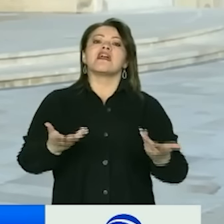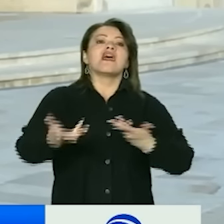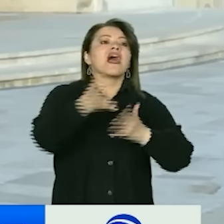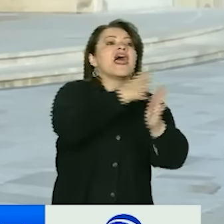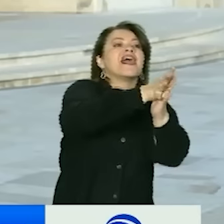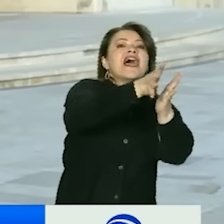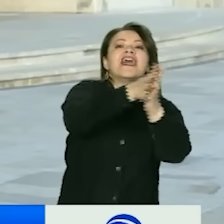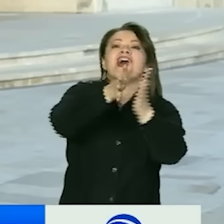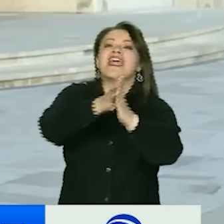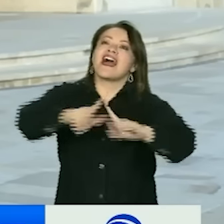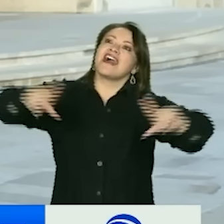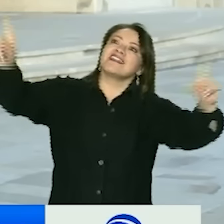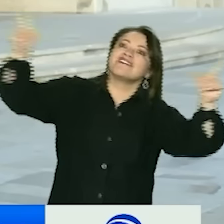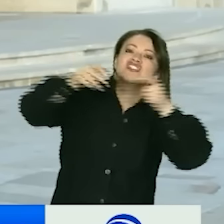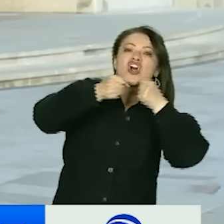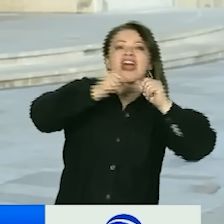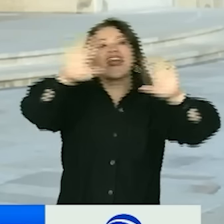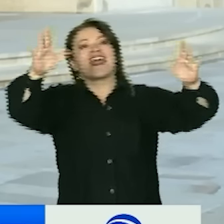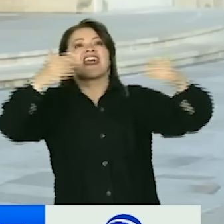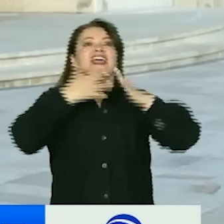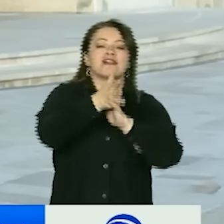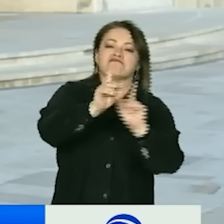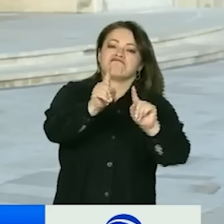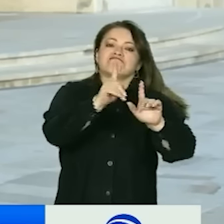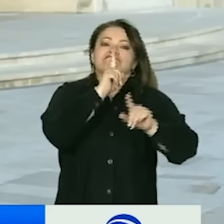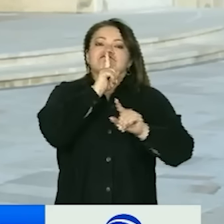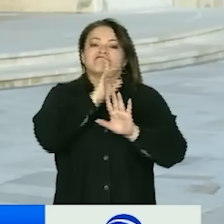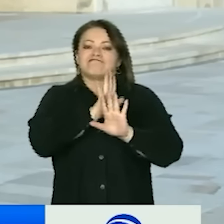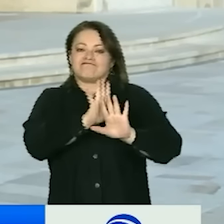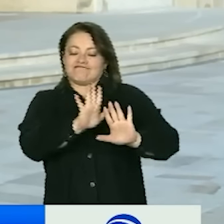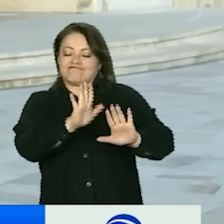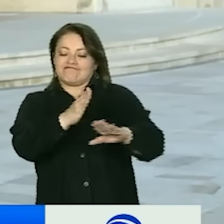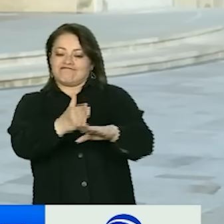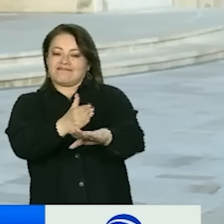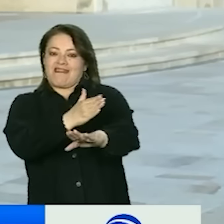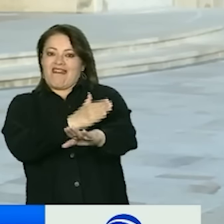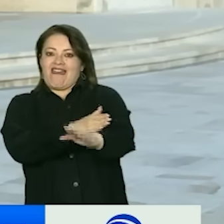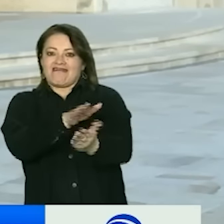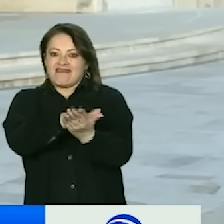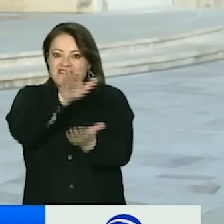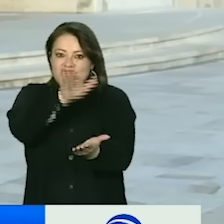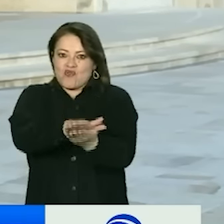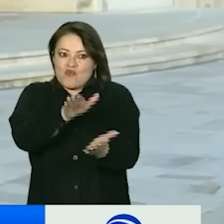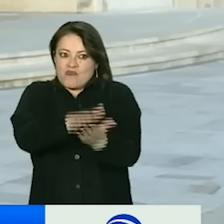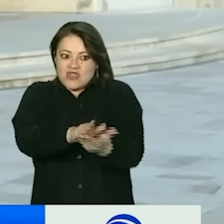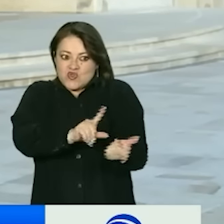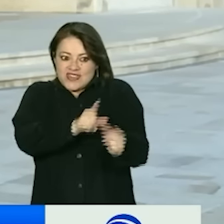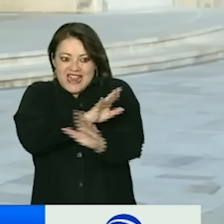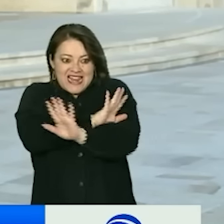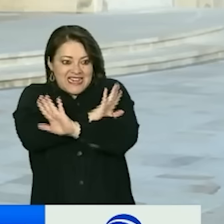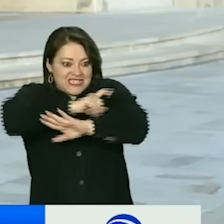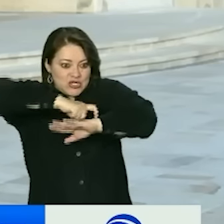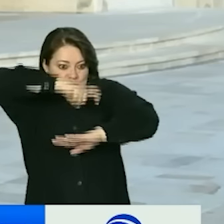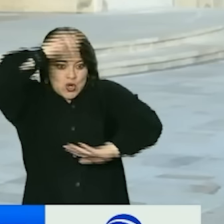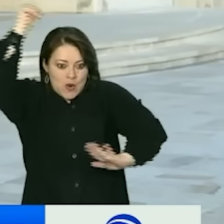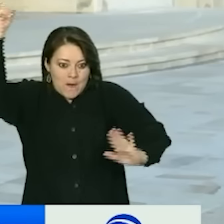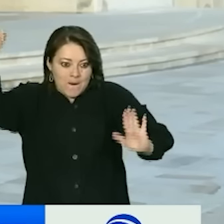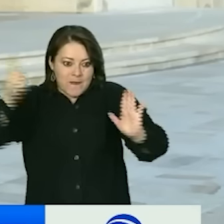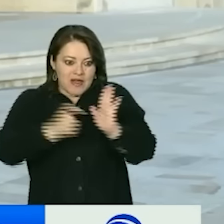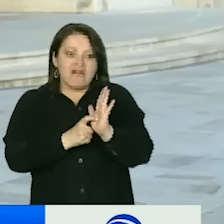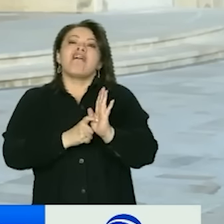de comunicación mientras avanza este proceso de verificación de los documentos para asegurarse que no exista ninguna